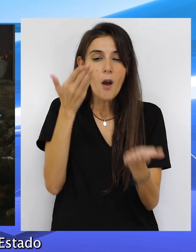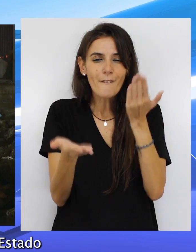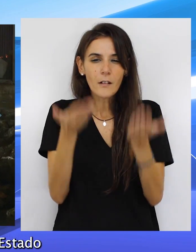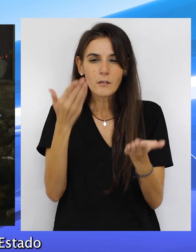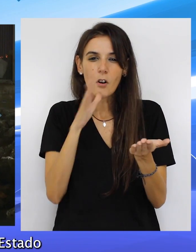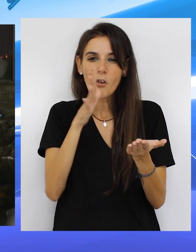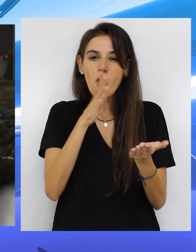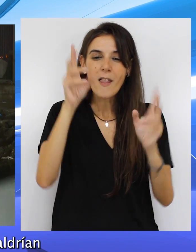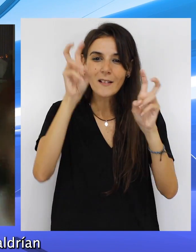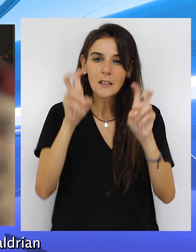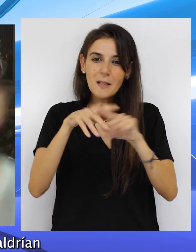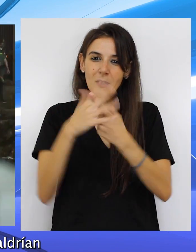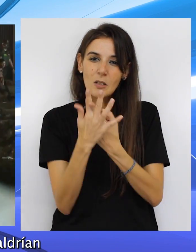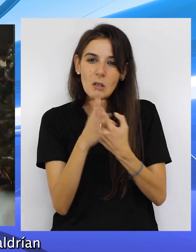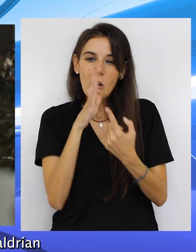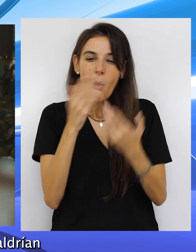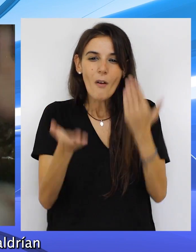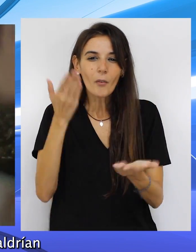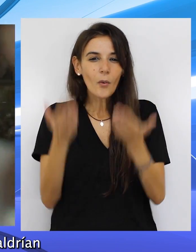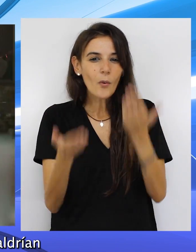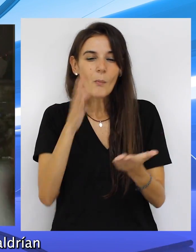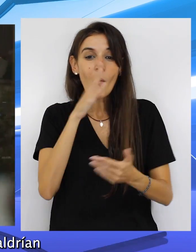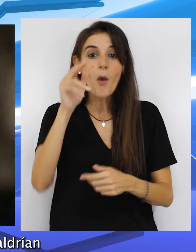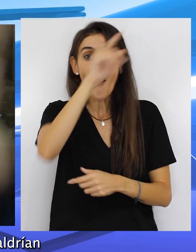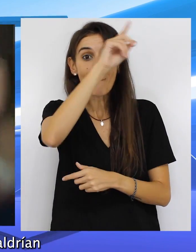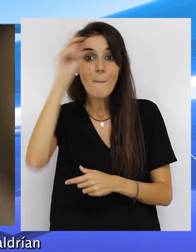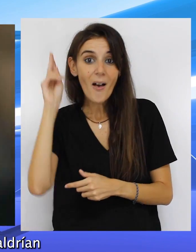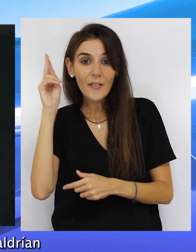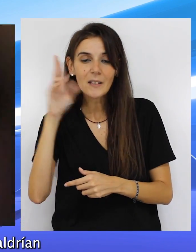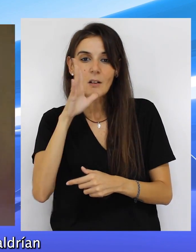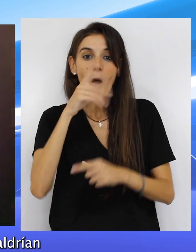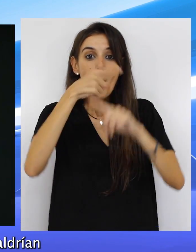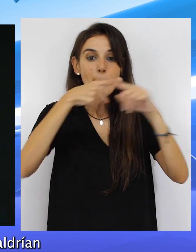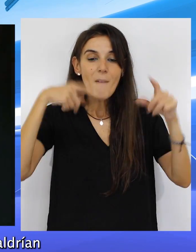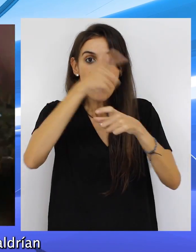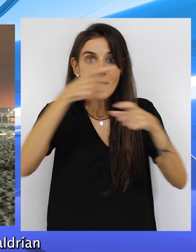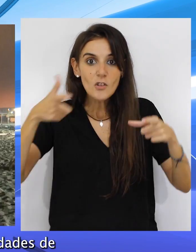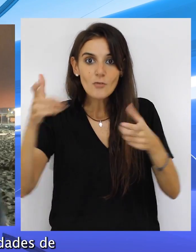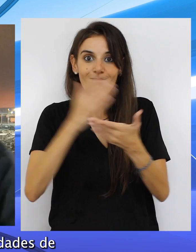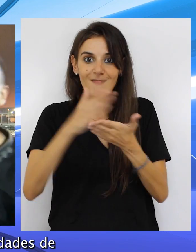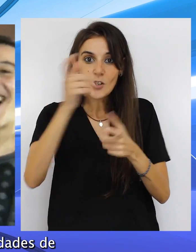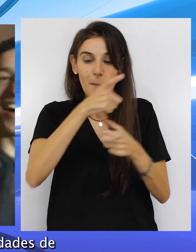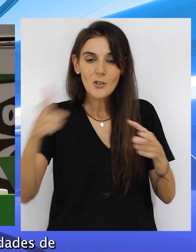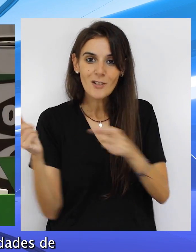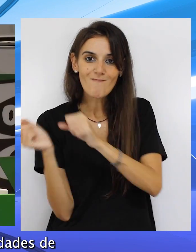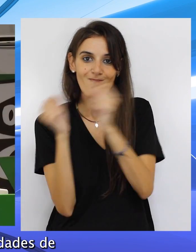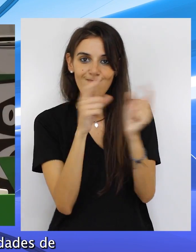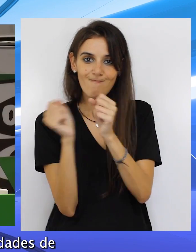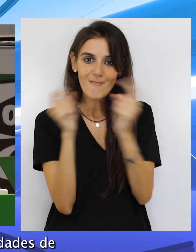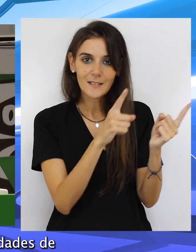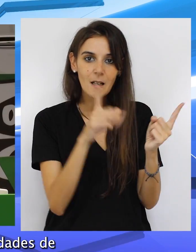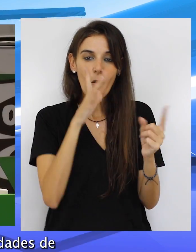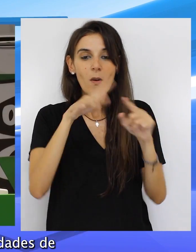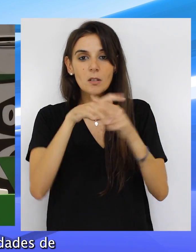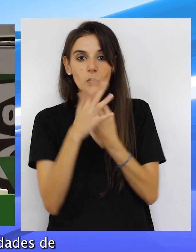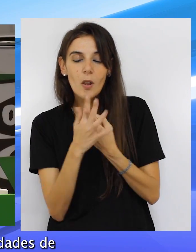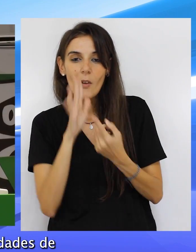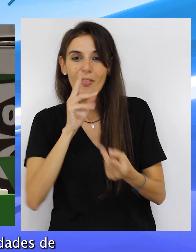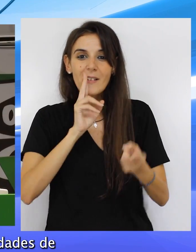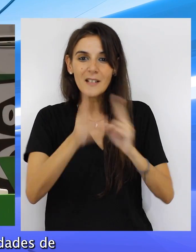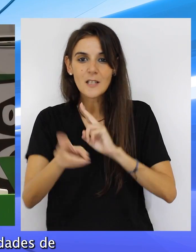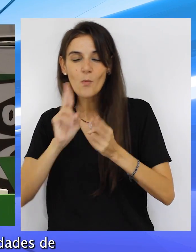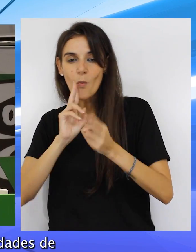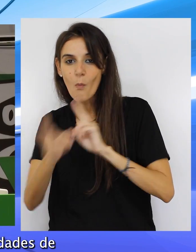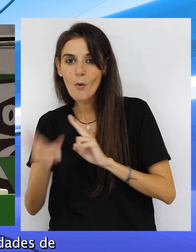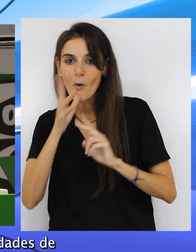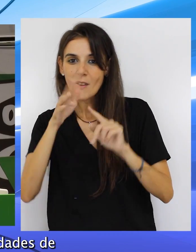con una comparativa. Los episodios de mayo equivaldrían a que en Madrid entrase medio millón de personas. Cuando las capacidades de